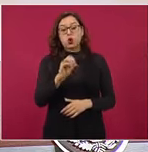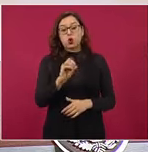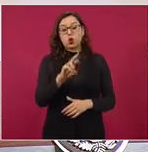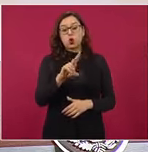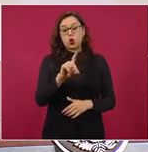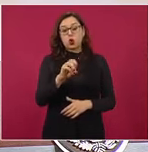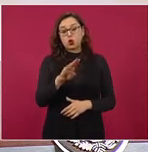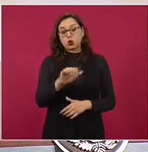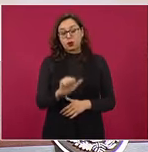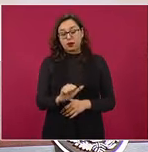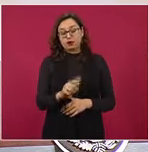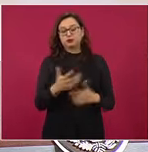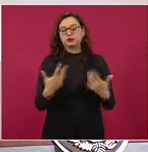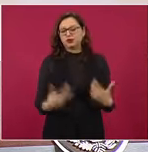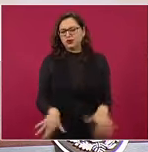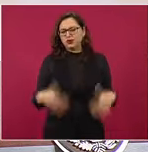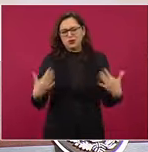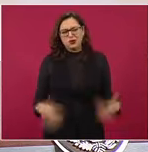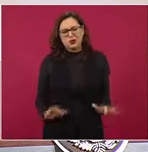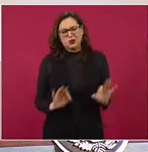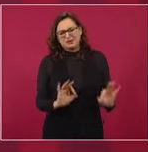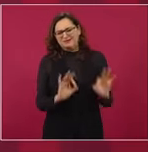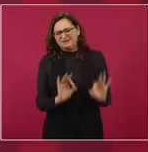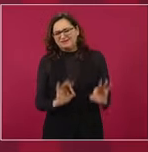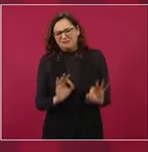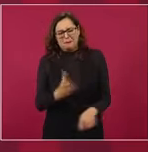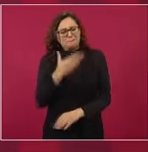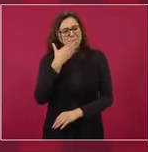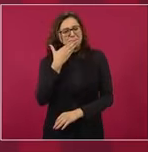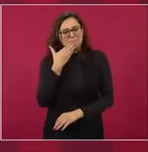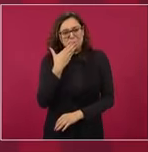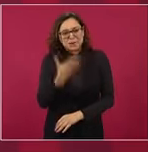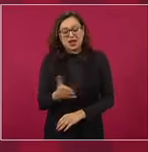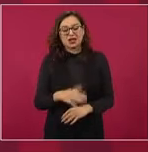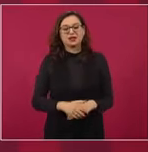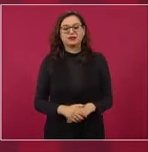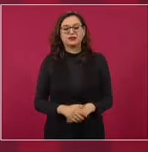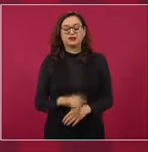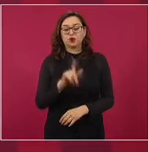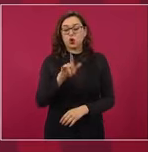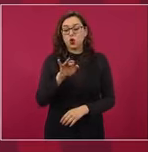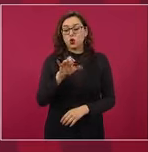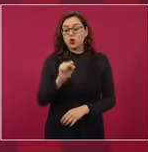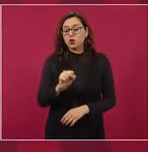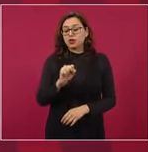de primera, mal, Luis Javier Garrido